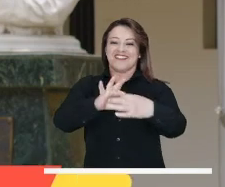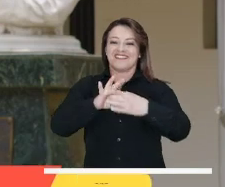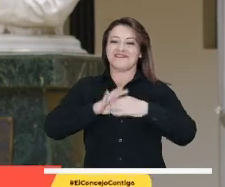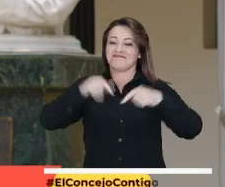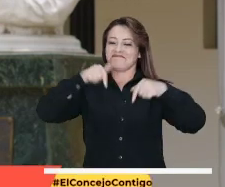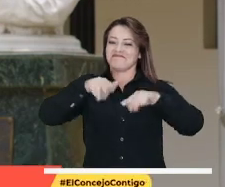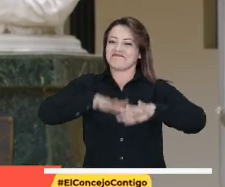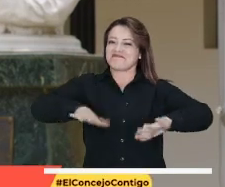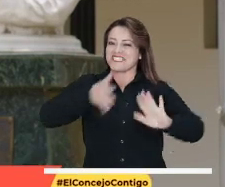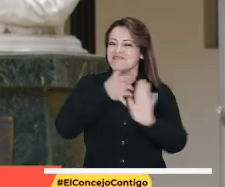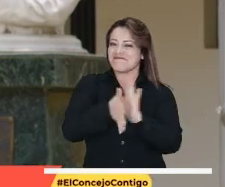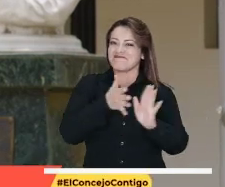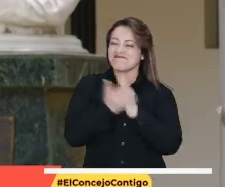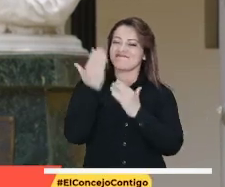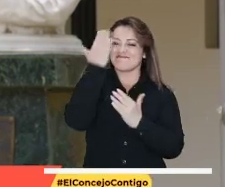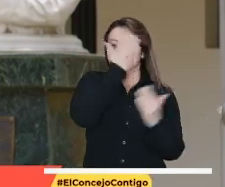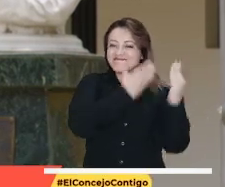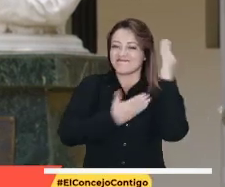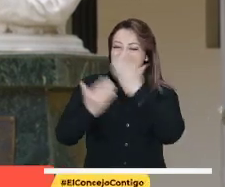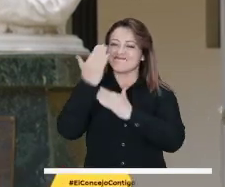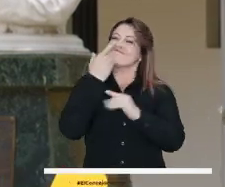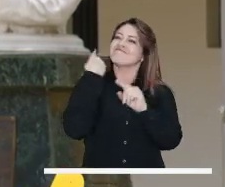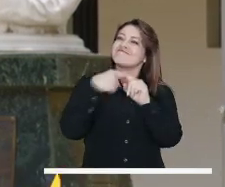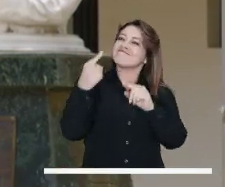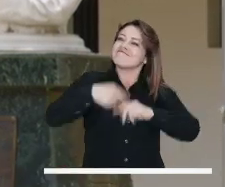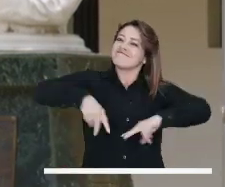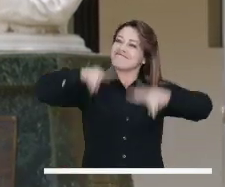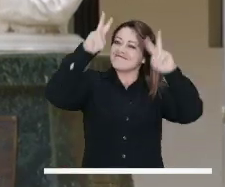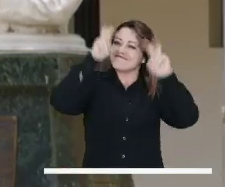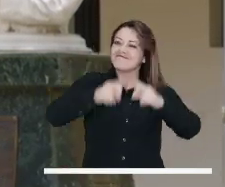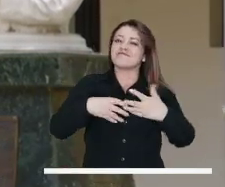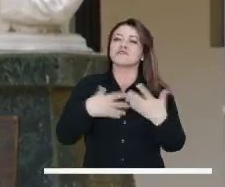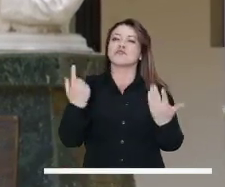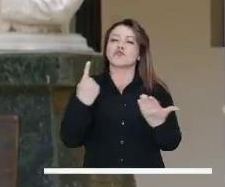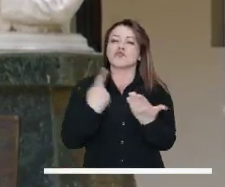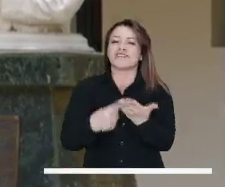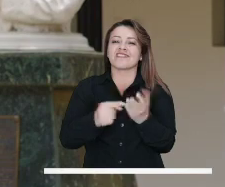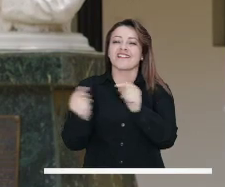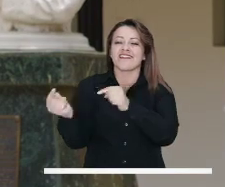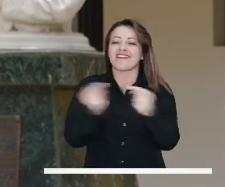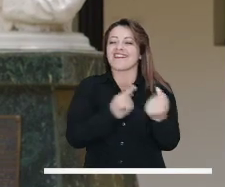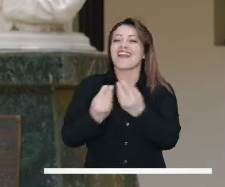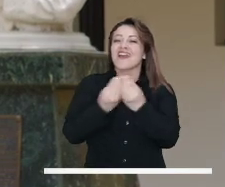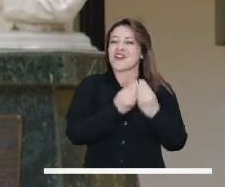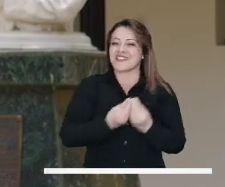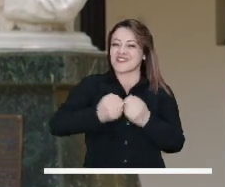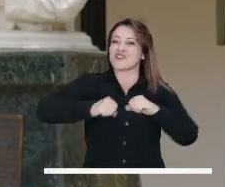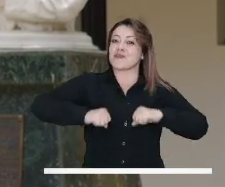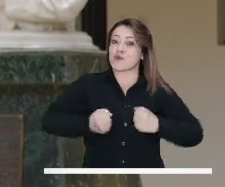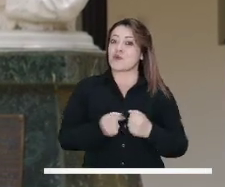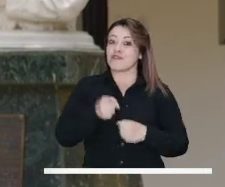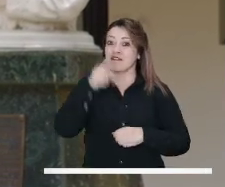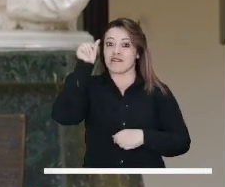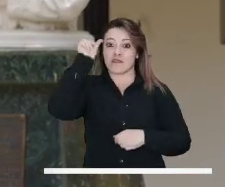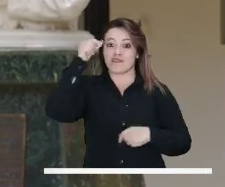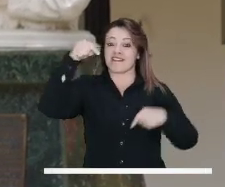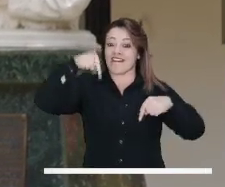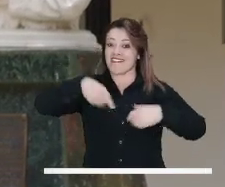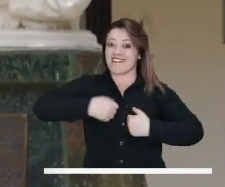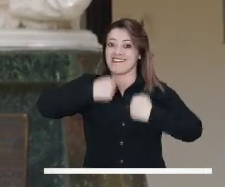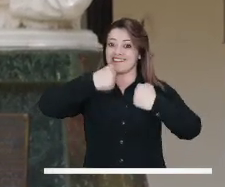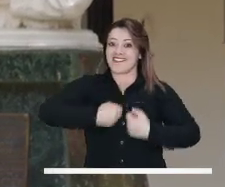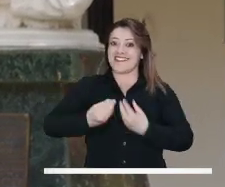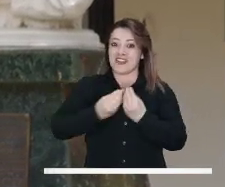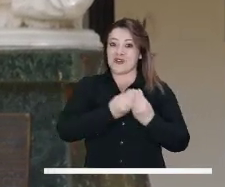Bienvenidos al Consejo Contigo, nos encontramos en este espacio para analizar y para discutir varios de los temas que se tratan en el Cabildo